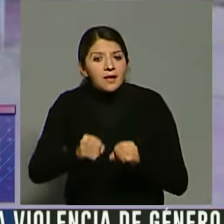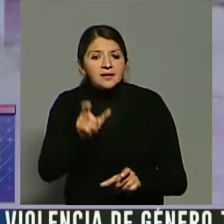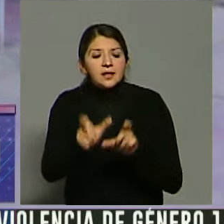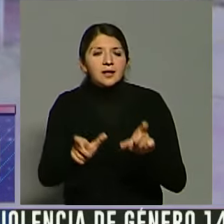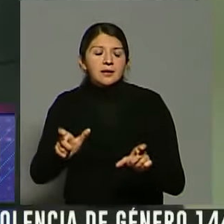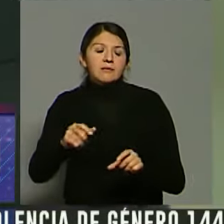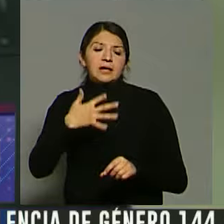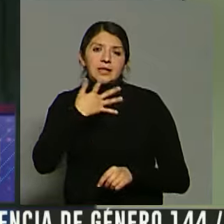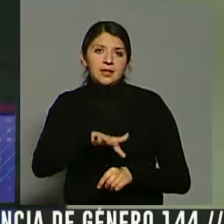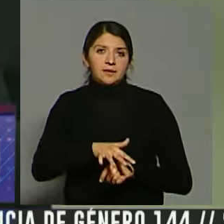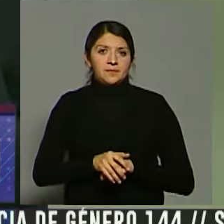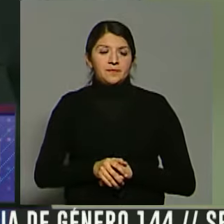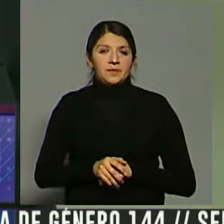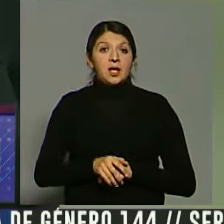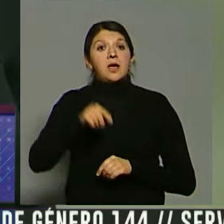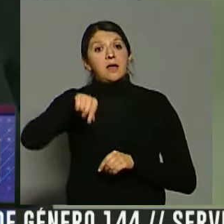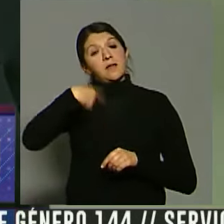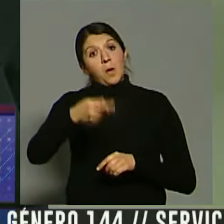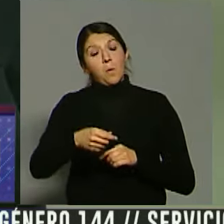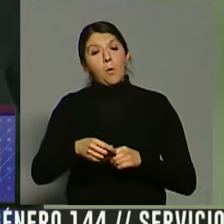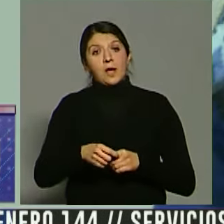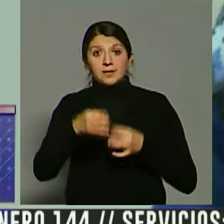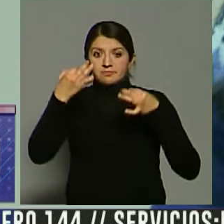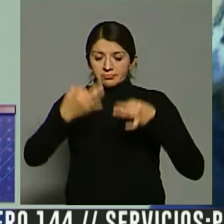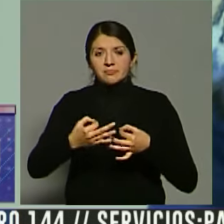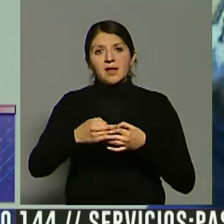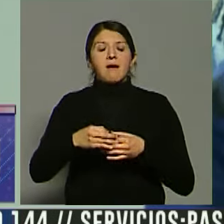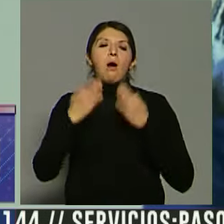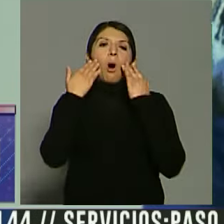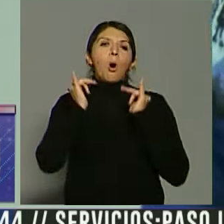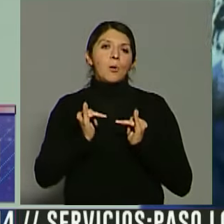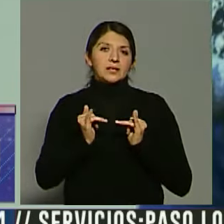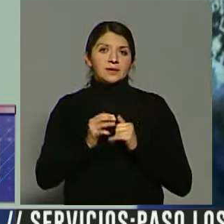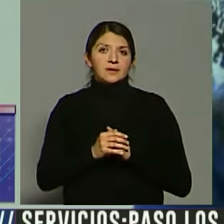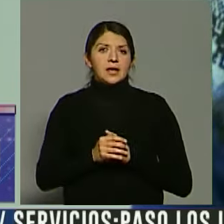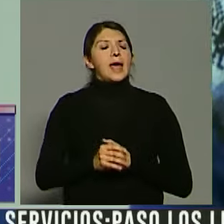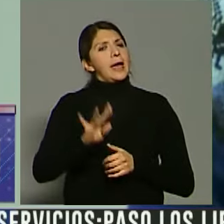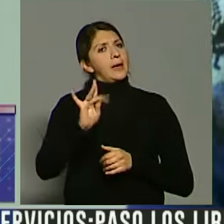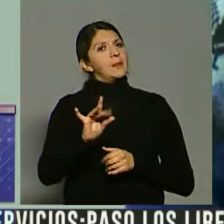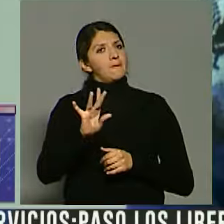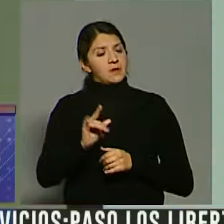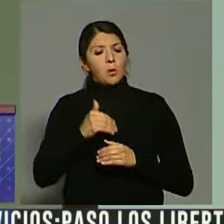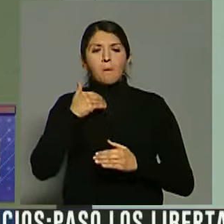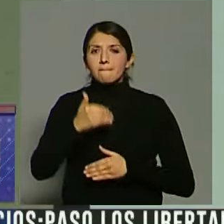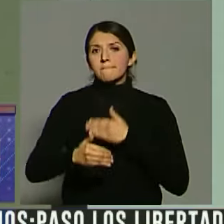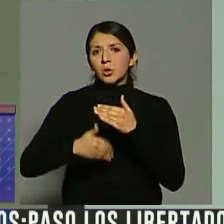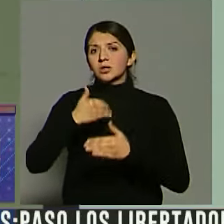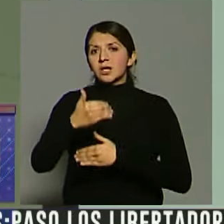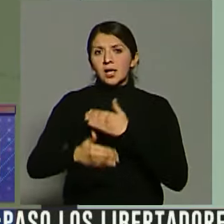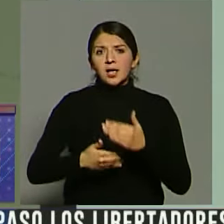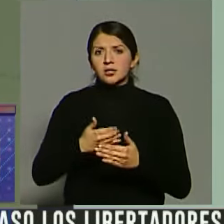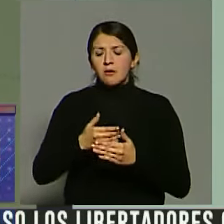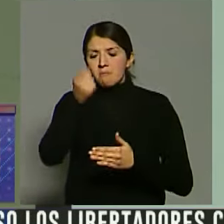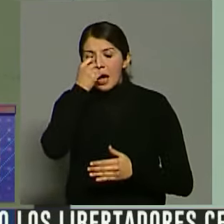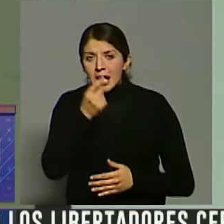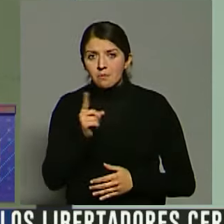los chicos ya comienzan la adolescencia. Yo pienso que cuesta, digamos, un proceso bastante lento, creo que va